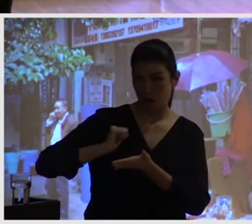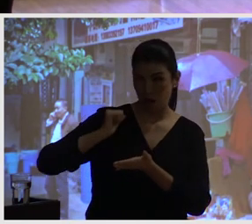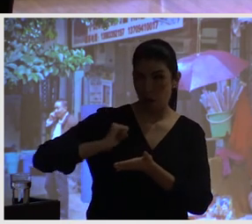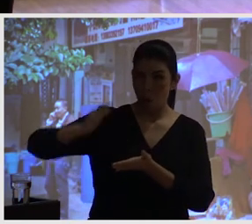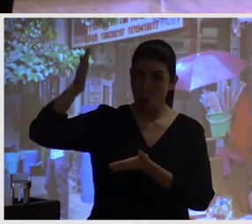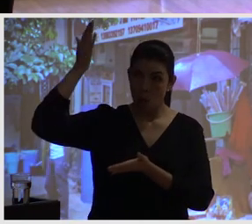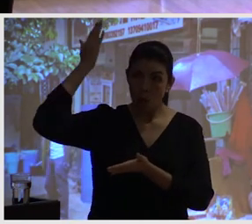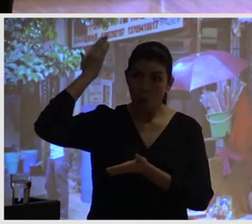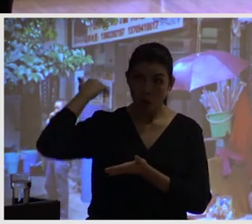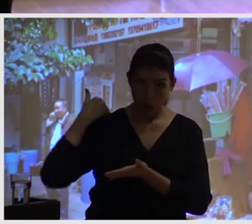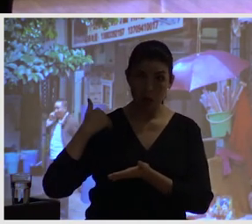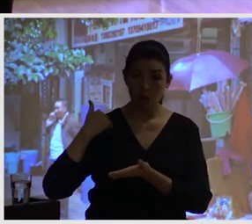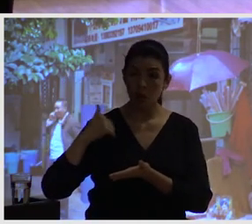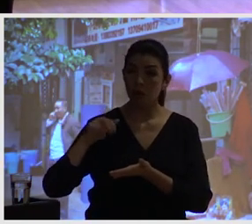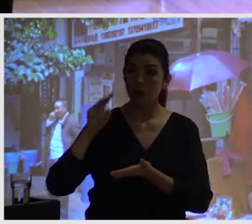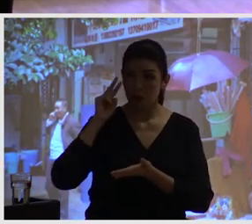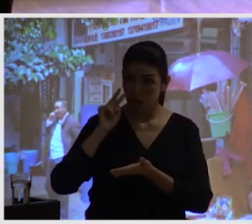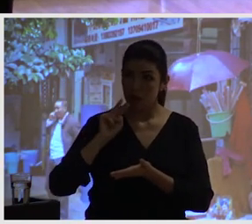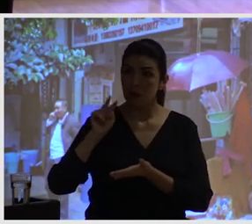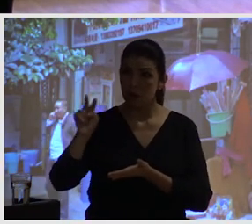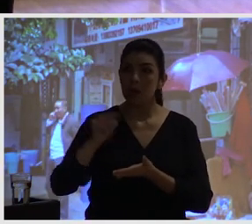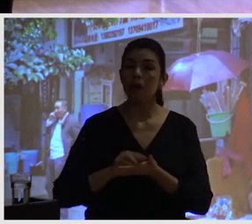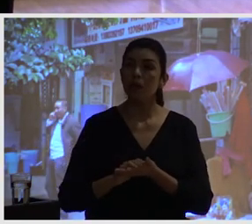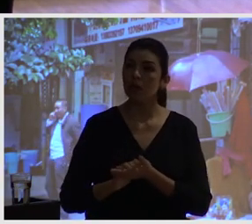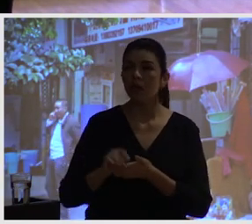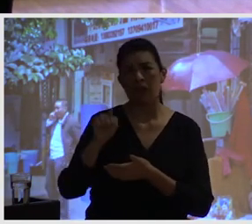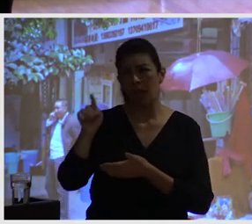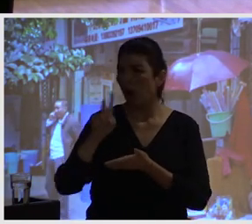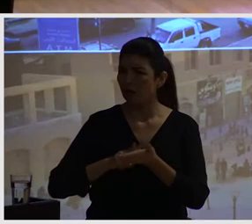mejora de las callezuelas dentro los cascos antiguos